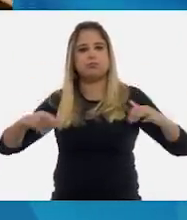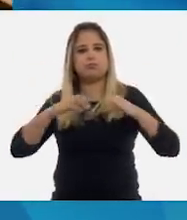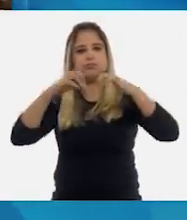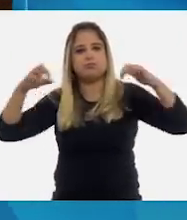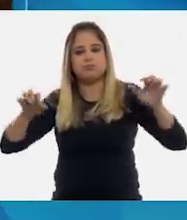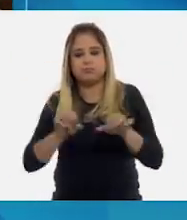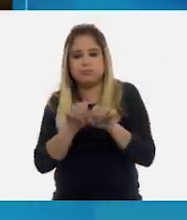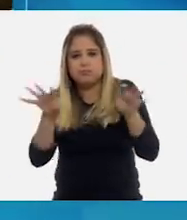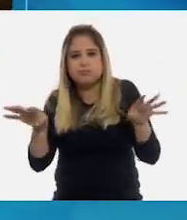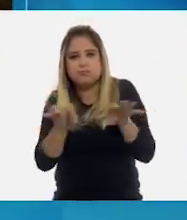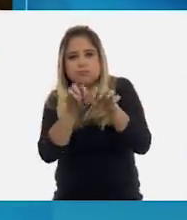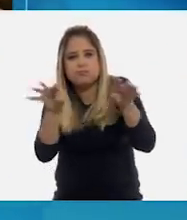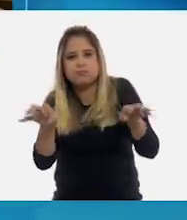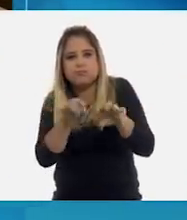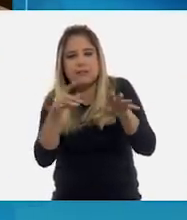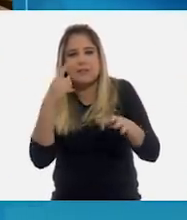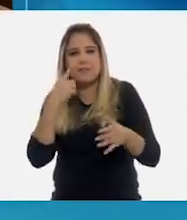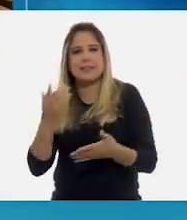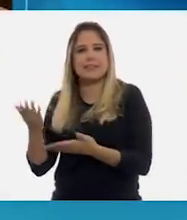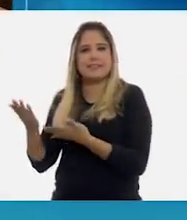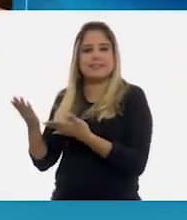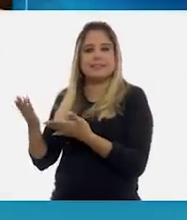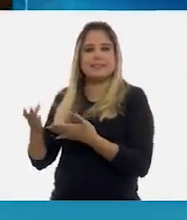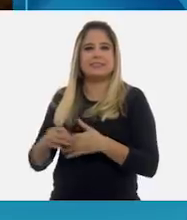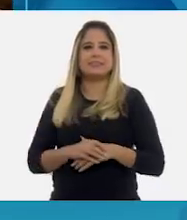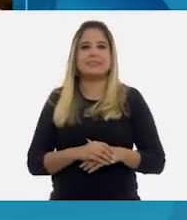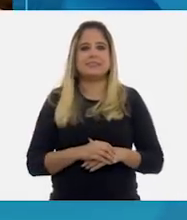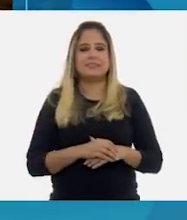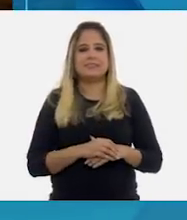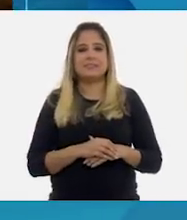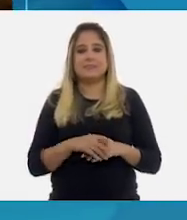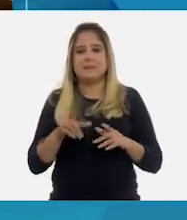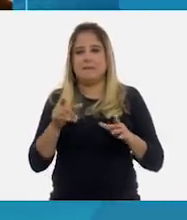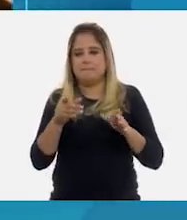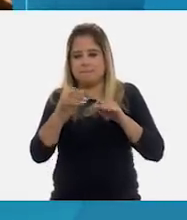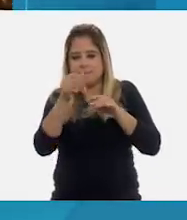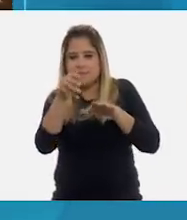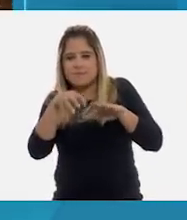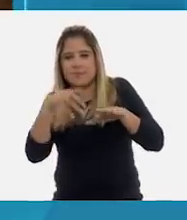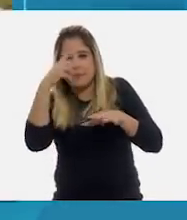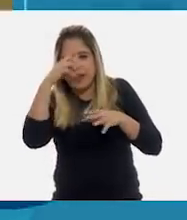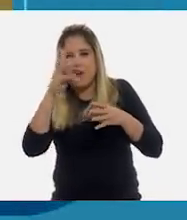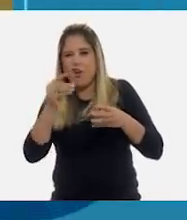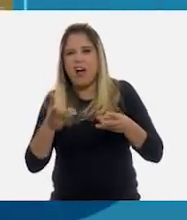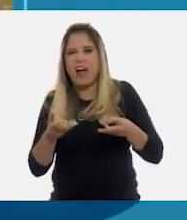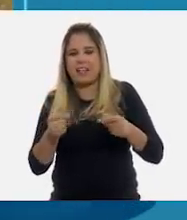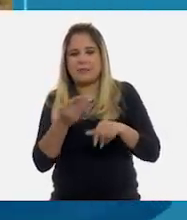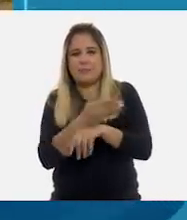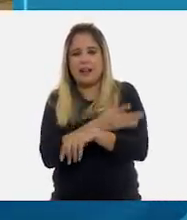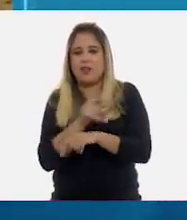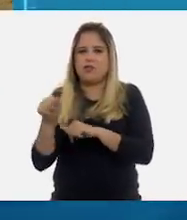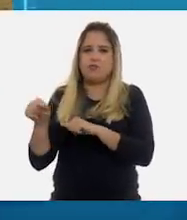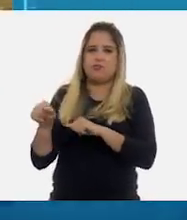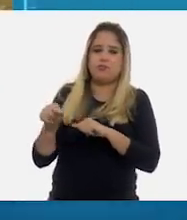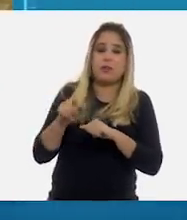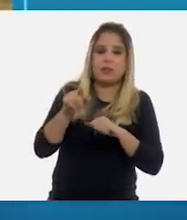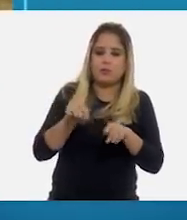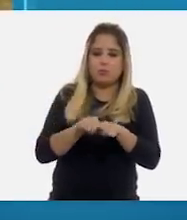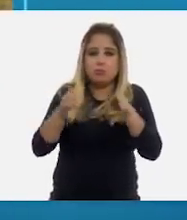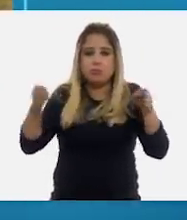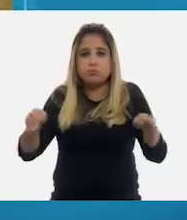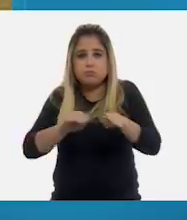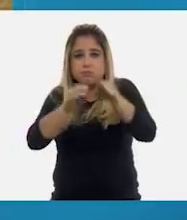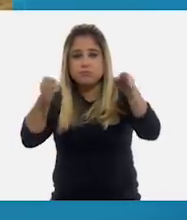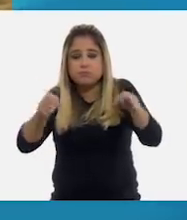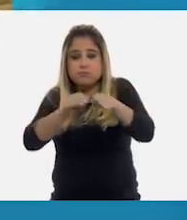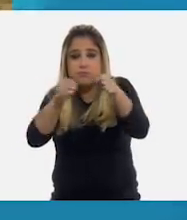fierro. Está nada más, sale una puntita nada más para que no se gaste rápido el palo. En donde se abrió, ahí es